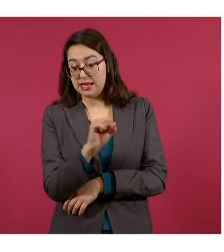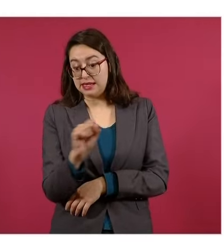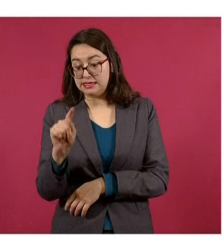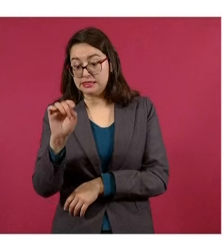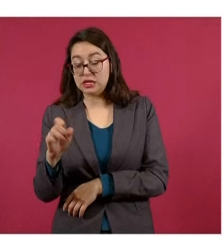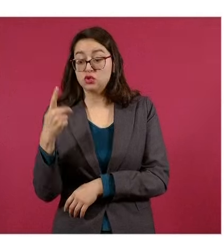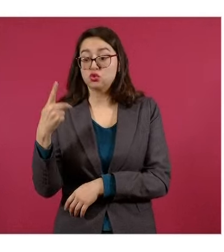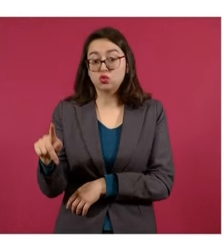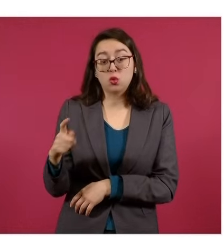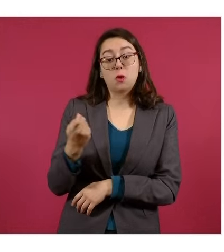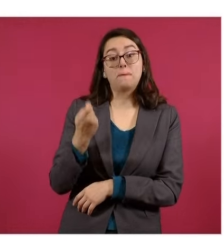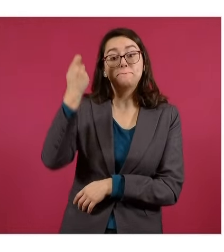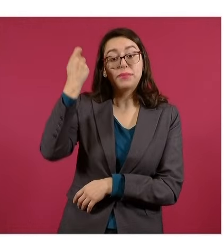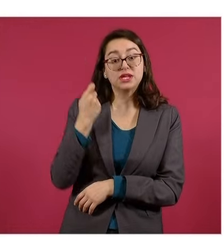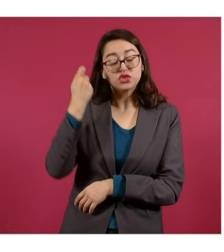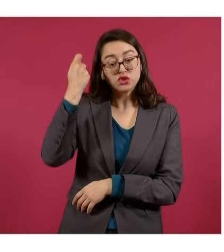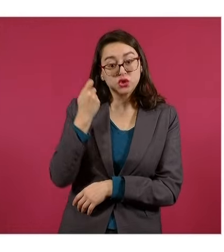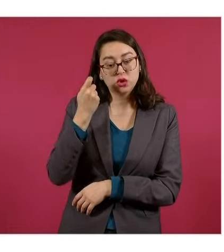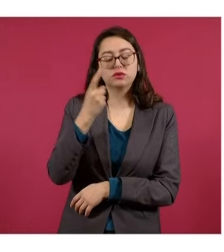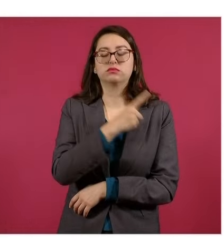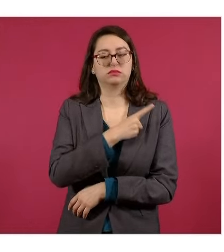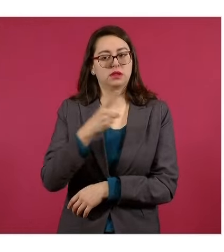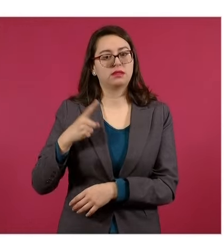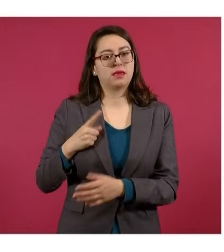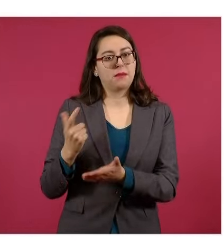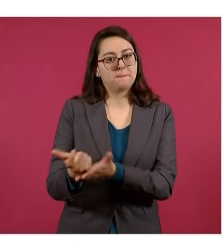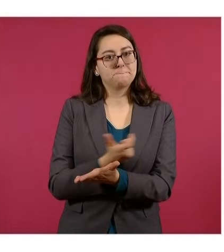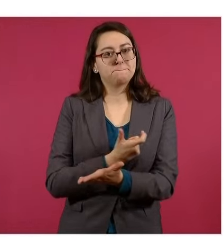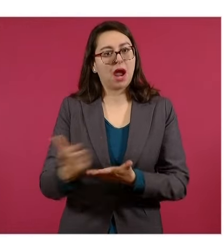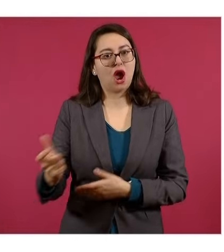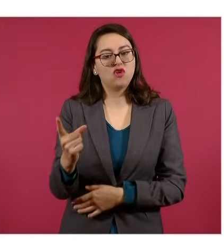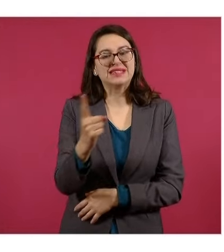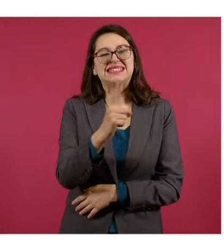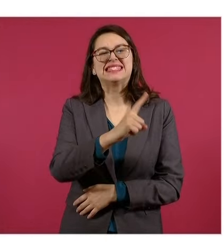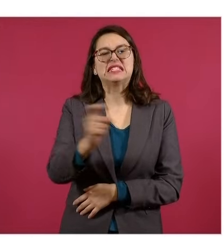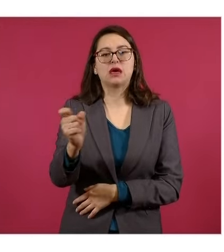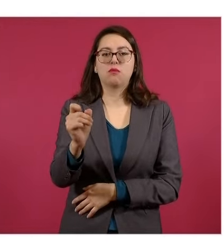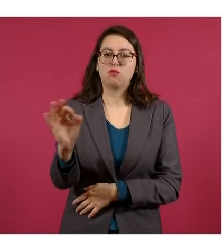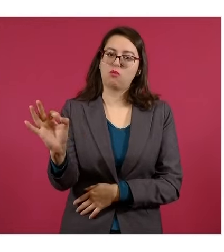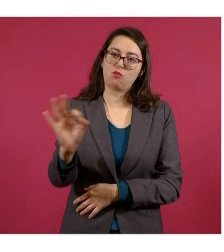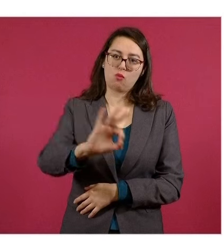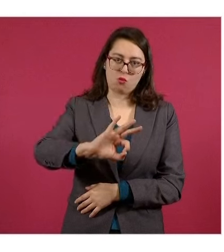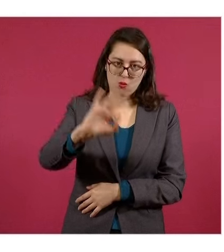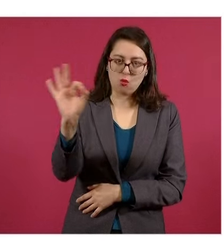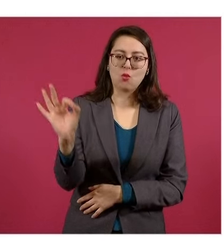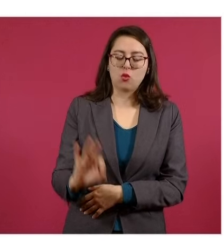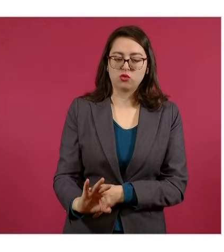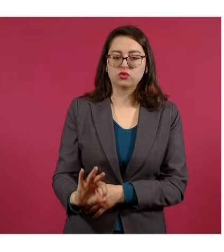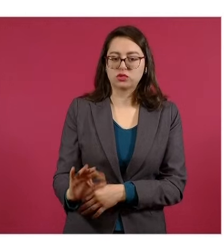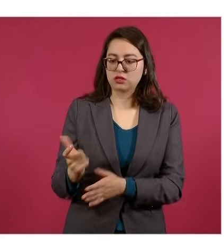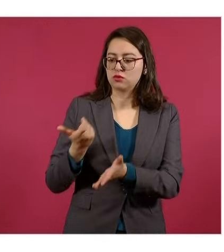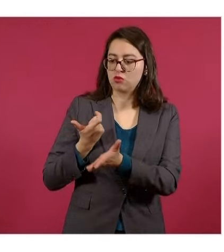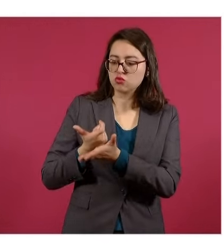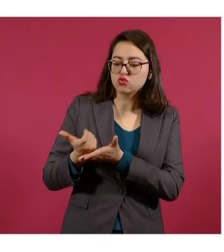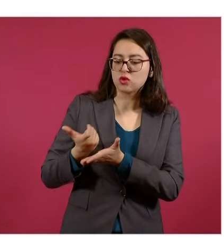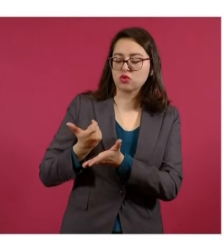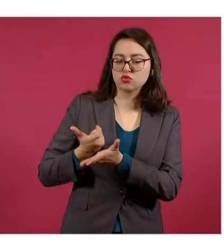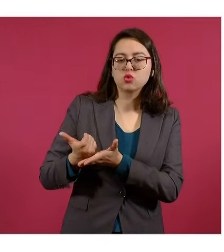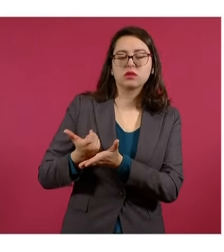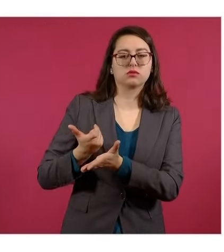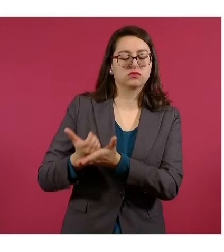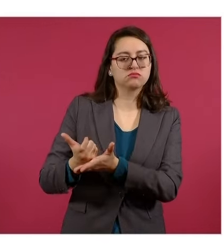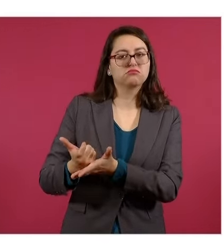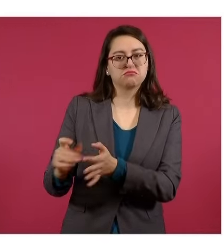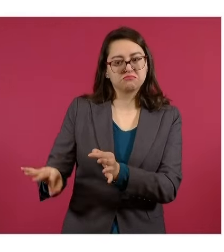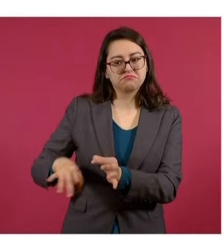por vejez sea igual a su último salario hasta por el monto equivalente al salario promedio registrado en